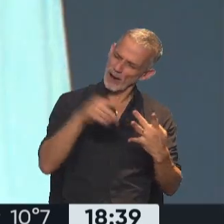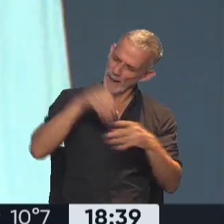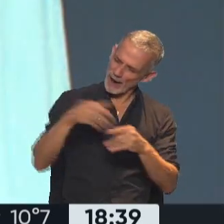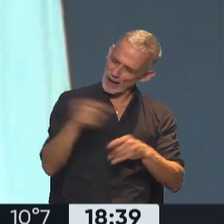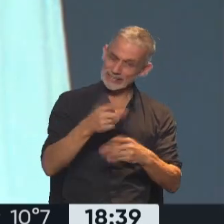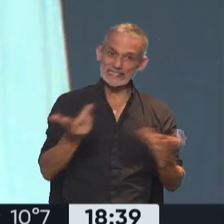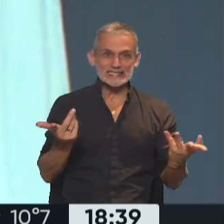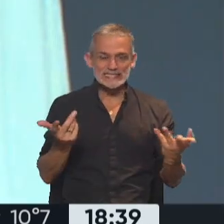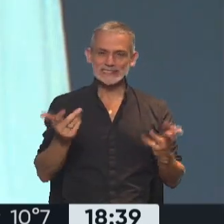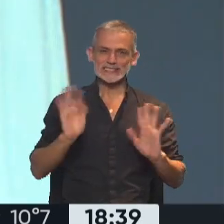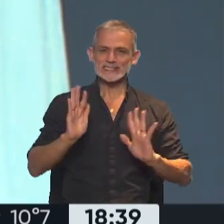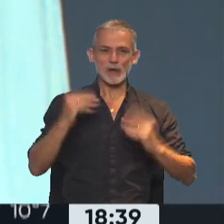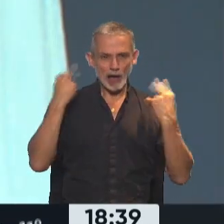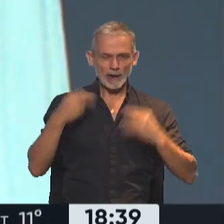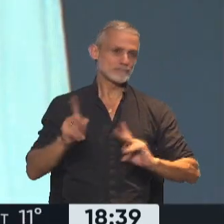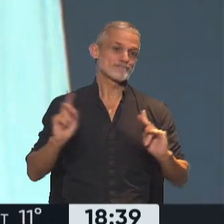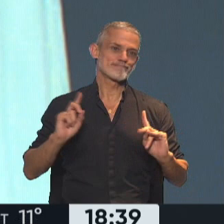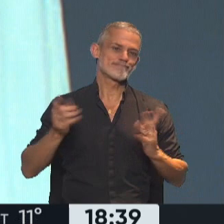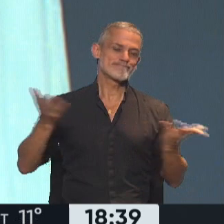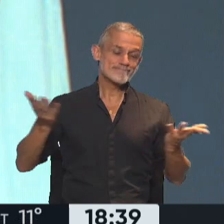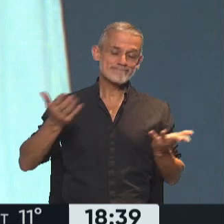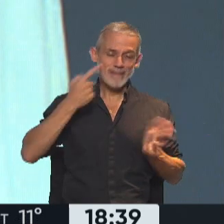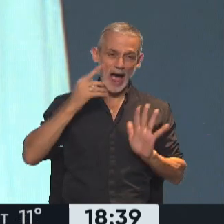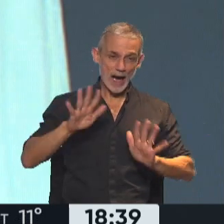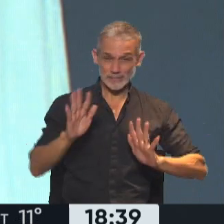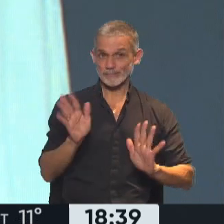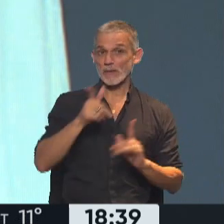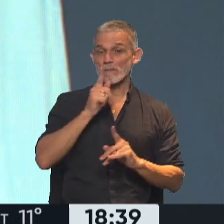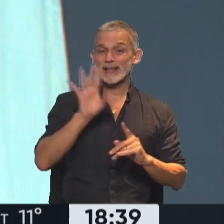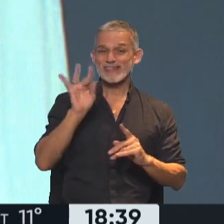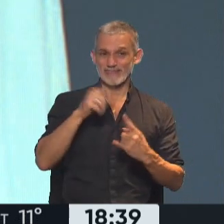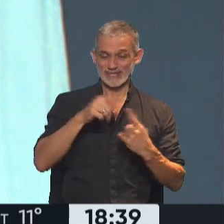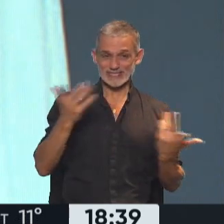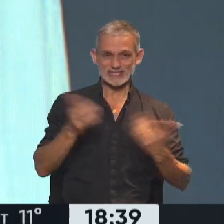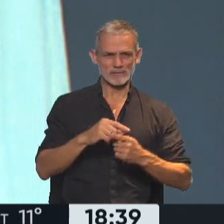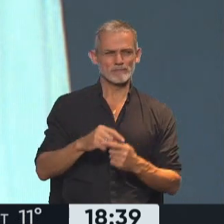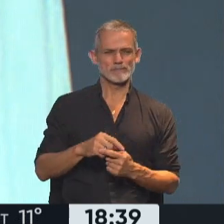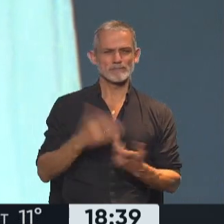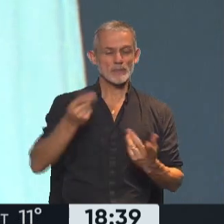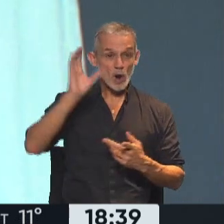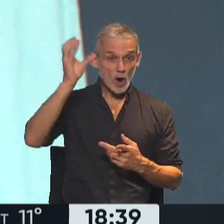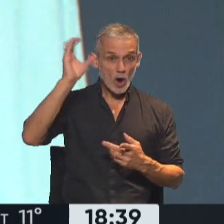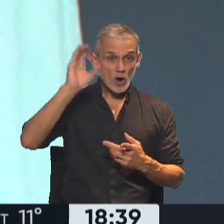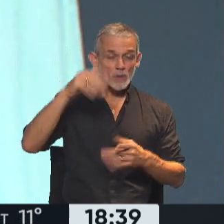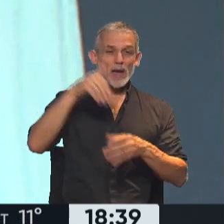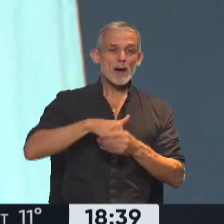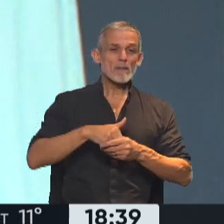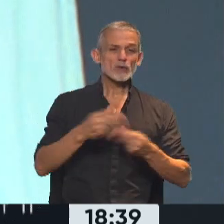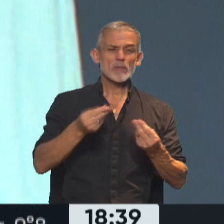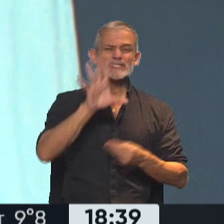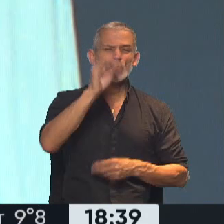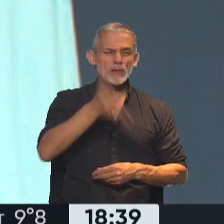votar por otro candidato va a ser de esta manera, pero al menos así lo tiene difícil. Qué mirar que en Colombia votan menos del